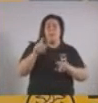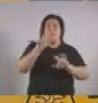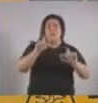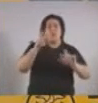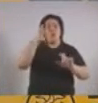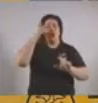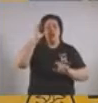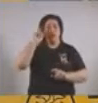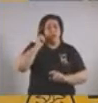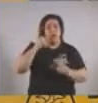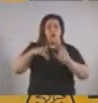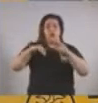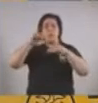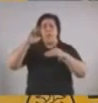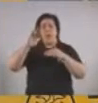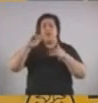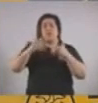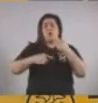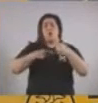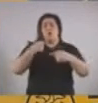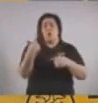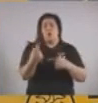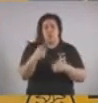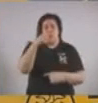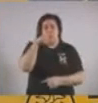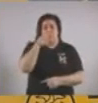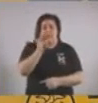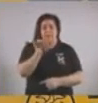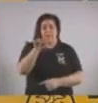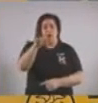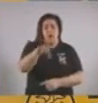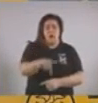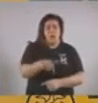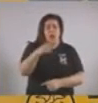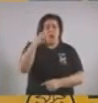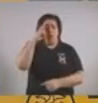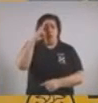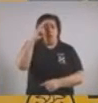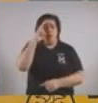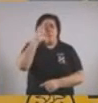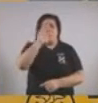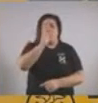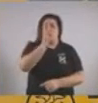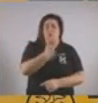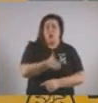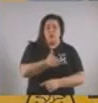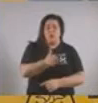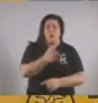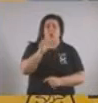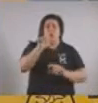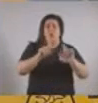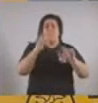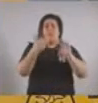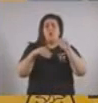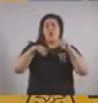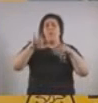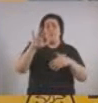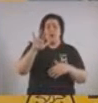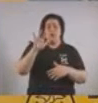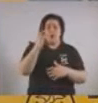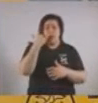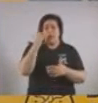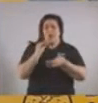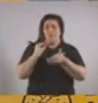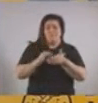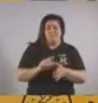seguimos por los mayores de 70. También al día de hoy tenemos vacunados el 99% de los mayores de 70 años que se registraron.